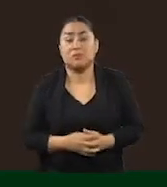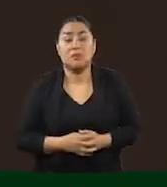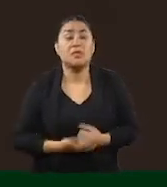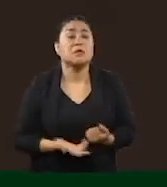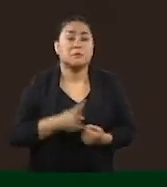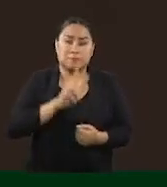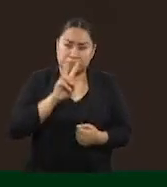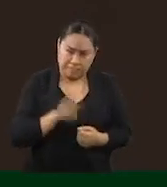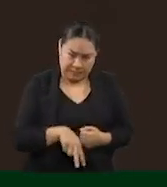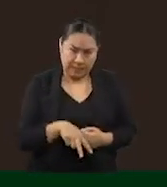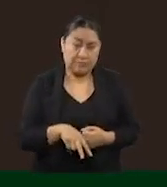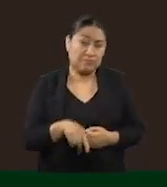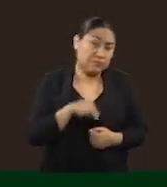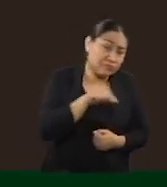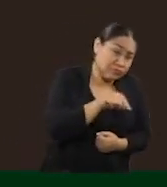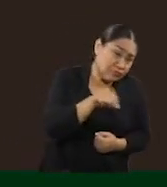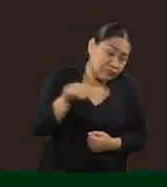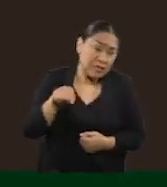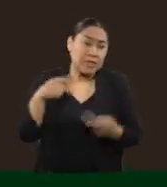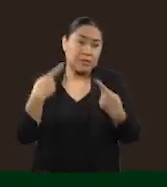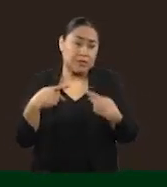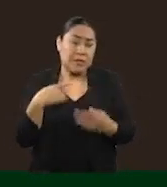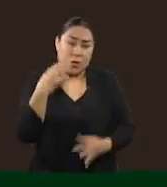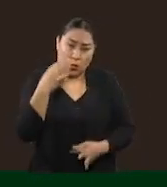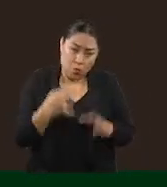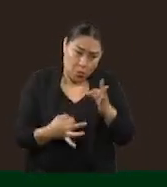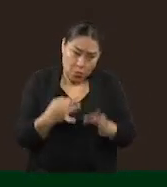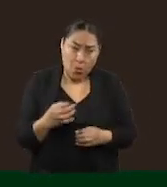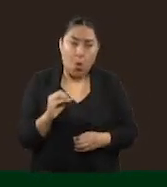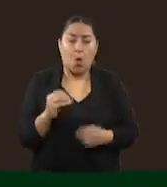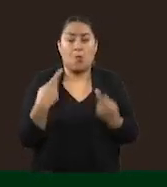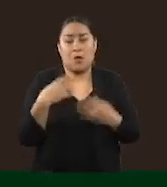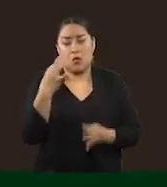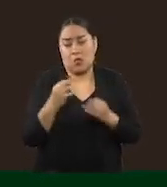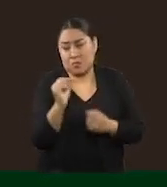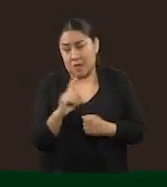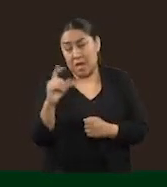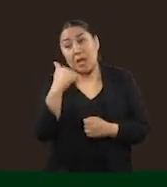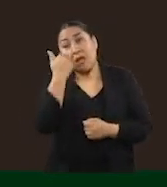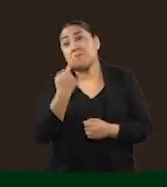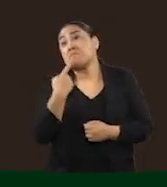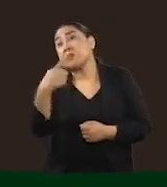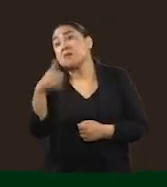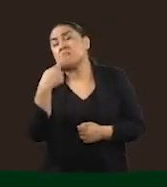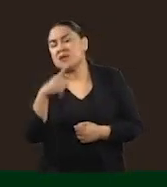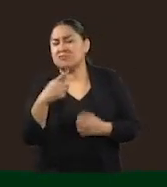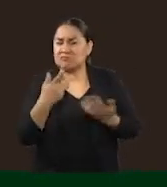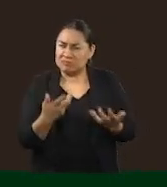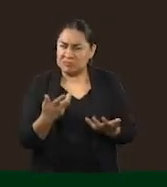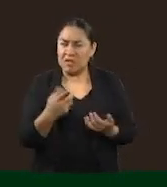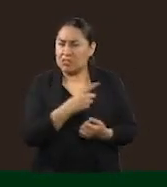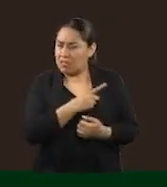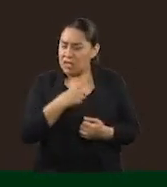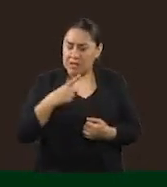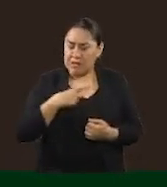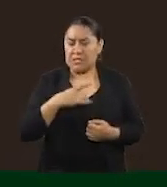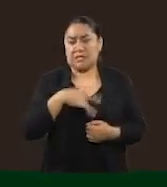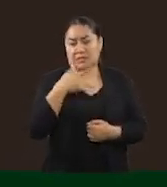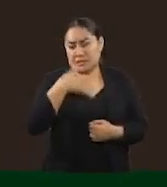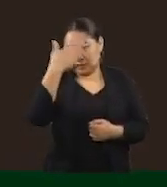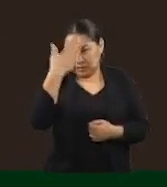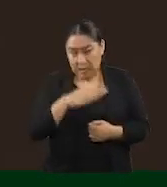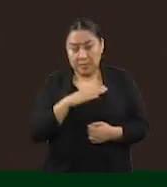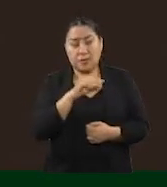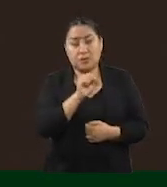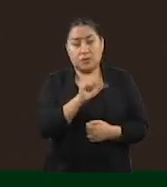que los jueces y magistrados que vayan a conocer sus amparos deberían excusarse, son jueces y parte. la Suprema